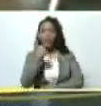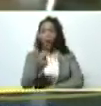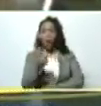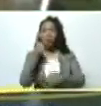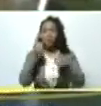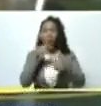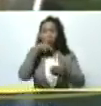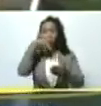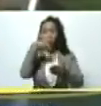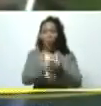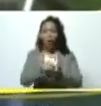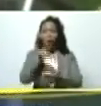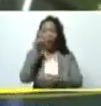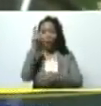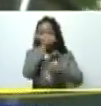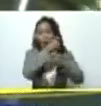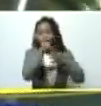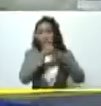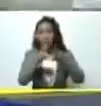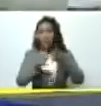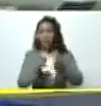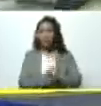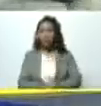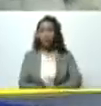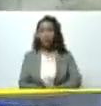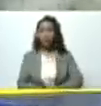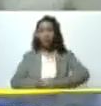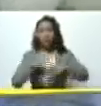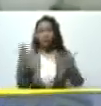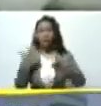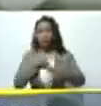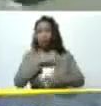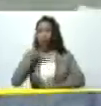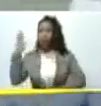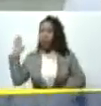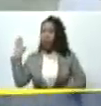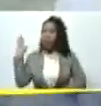una de las líneas que hemos venido